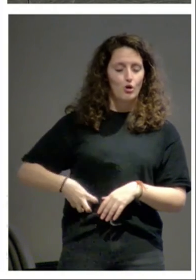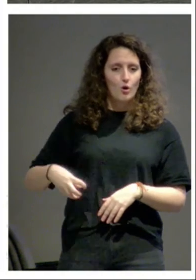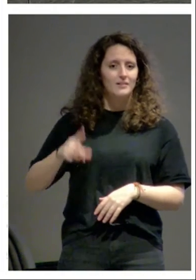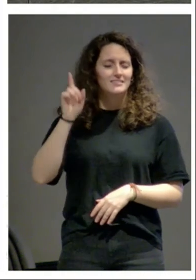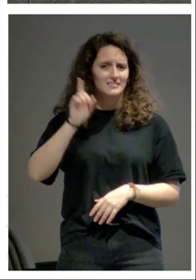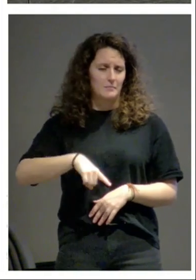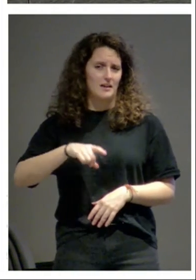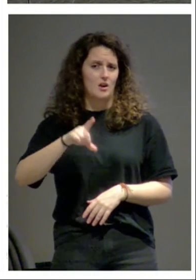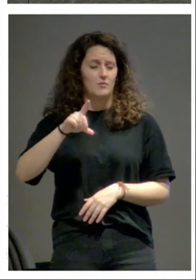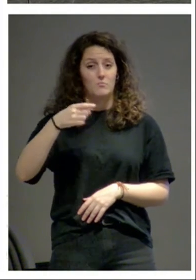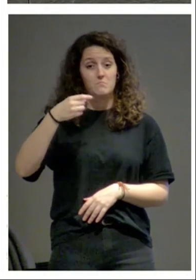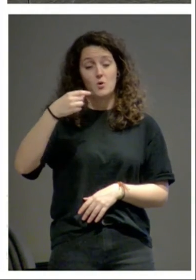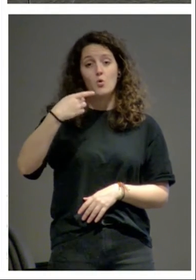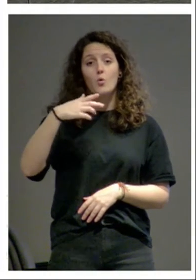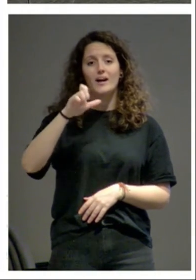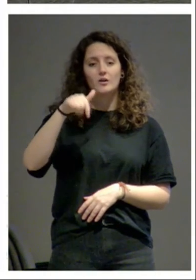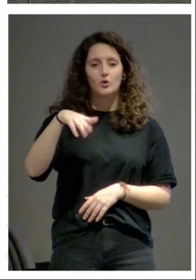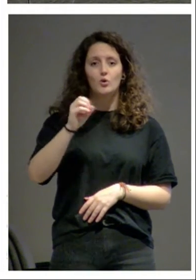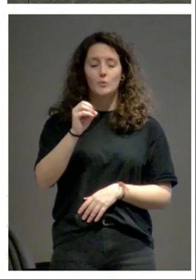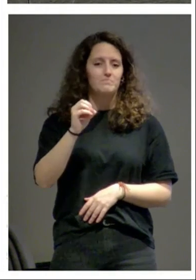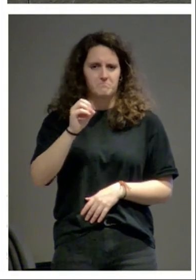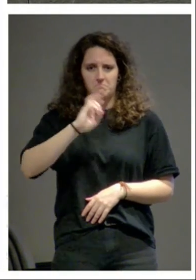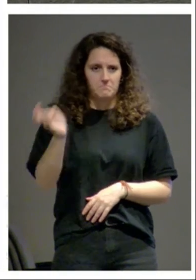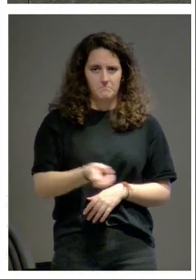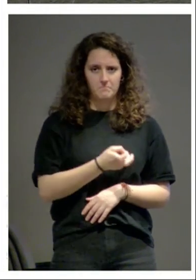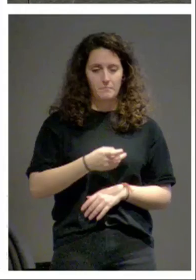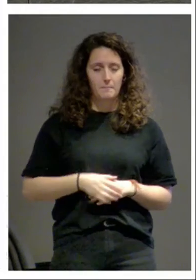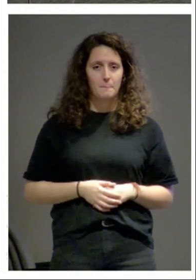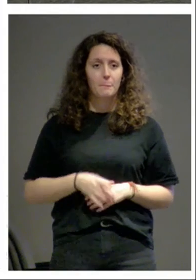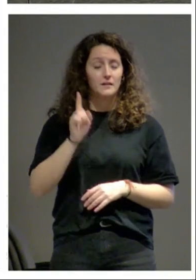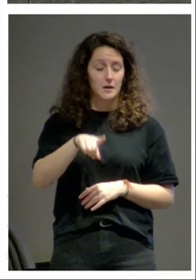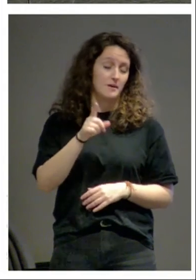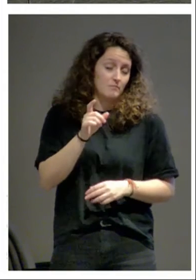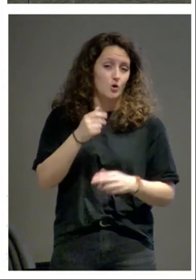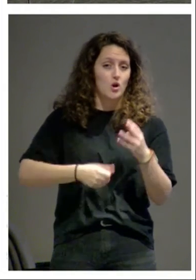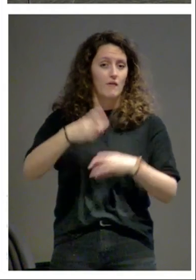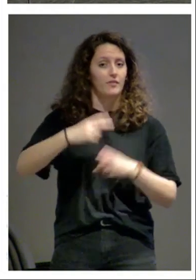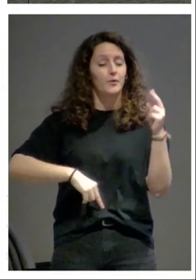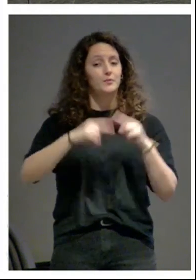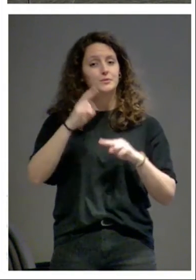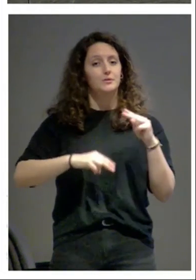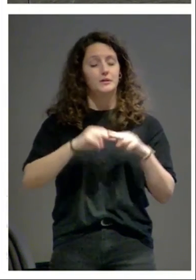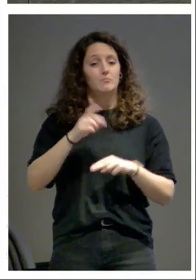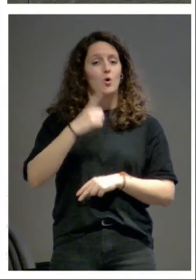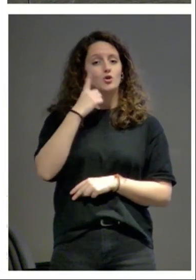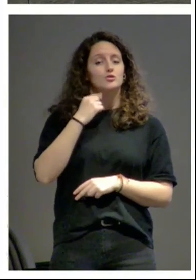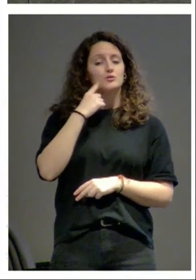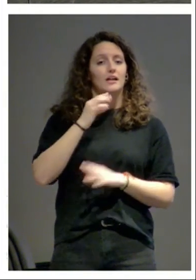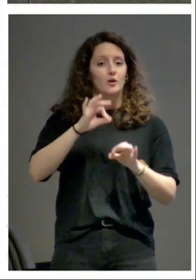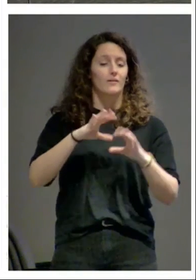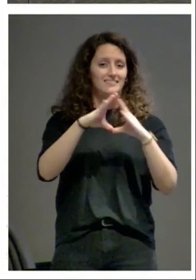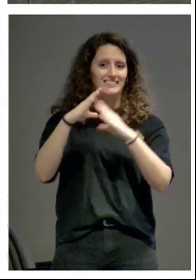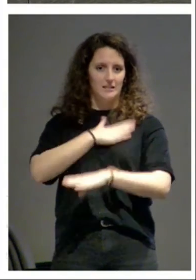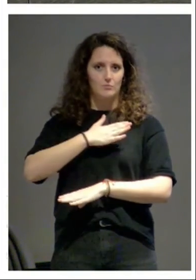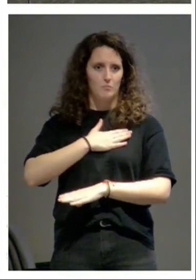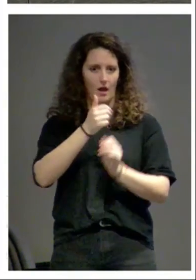de Badoluengo Fortun Garces Cajal un particular que construye un edificio siguiendo la tradición de las iglesias propias